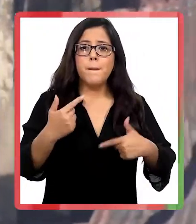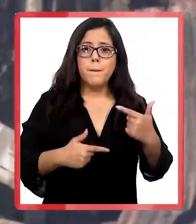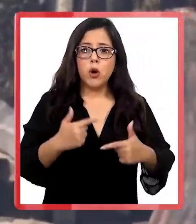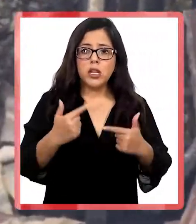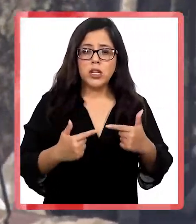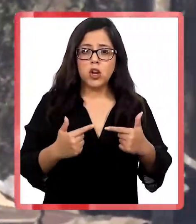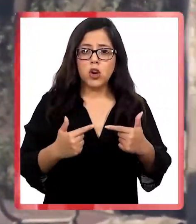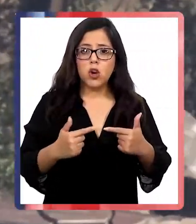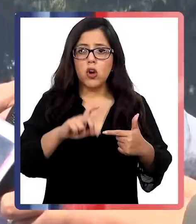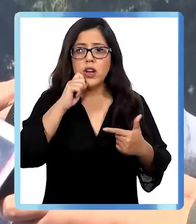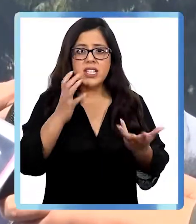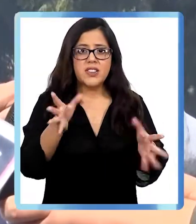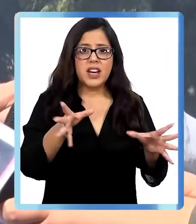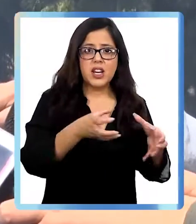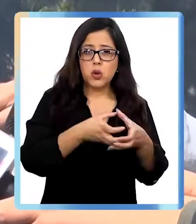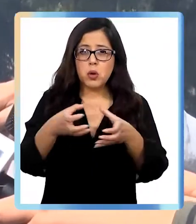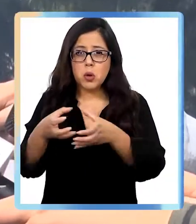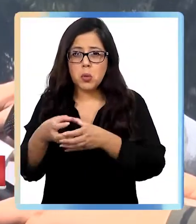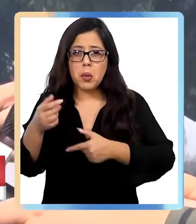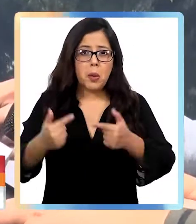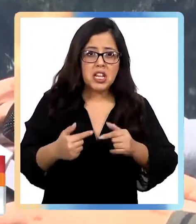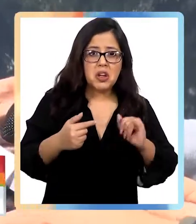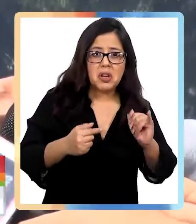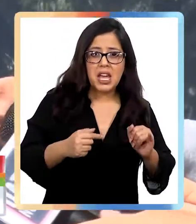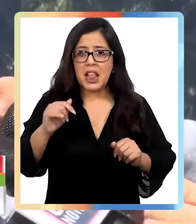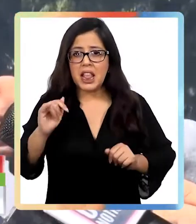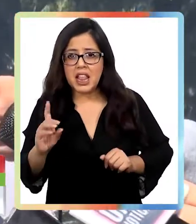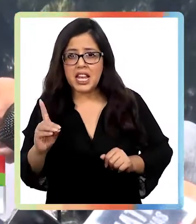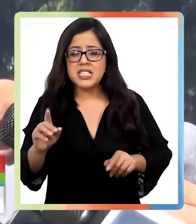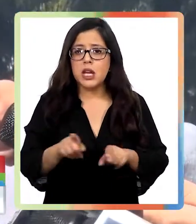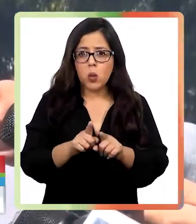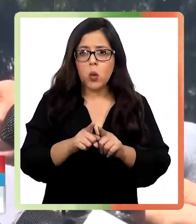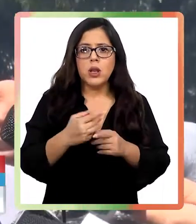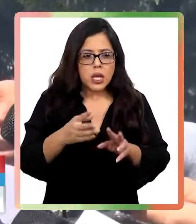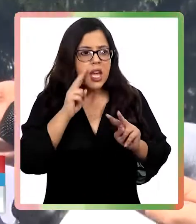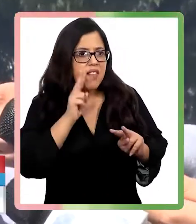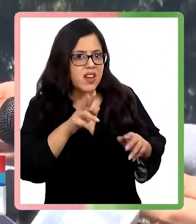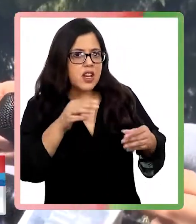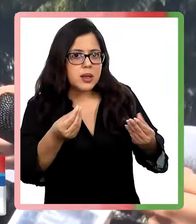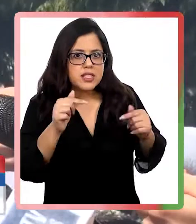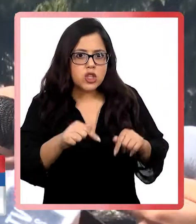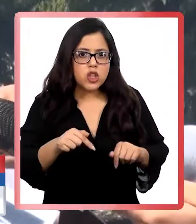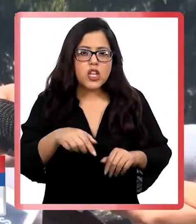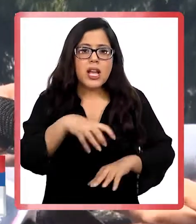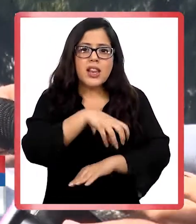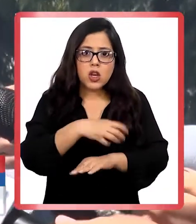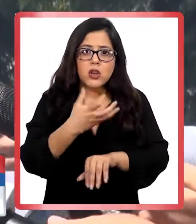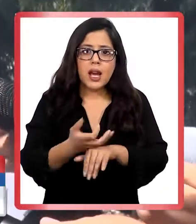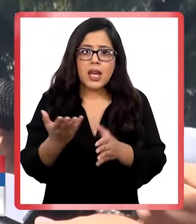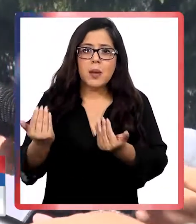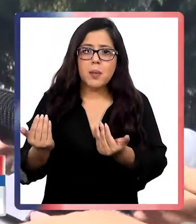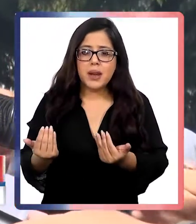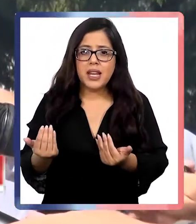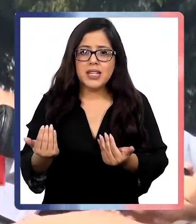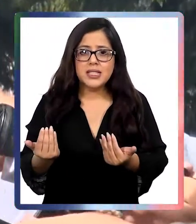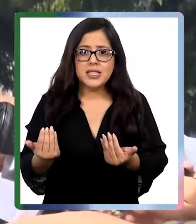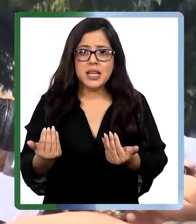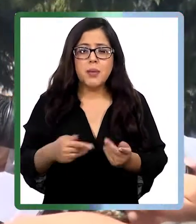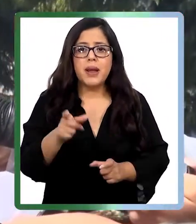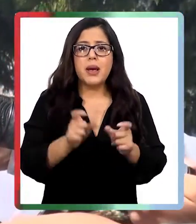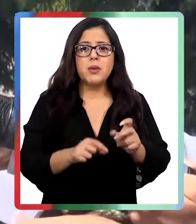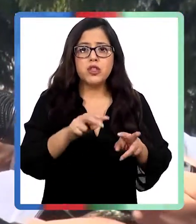derecha y de izquierda. Yo creo que si queremos solucionar lo que hoy día está ocurriendo en la región, si le queremos dar esperanza a miles de pequeños, medianos y grandes agricultores o